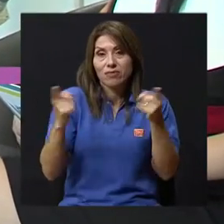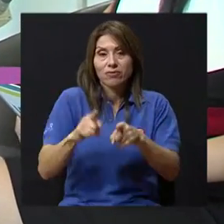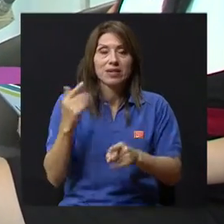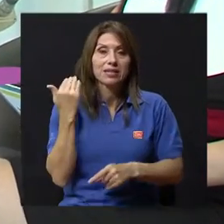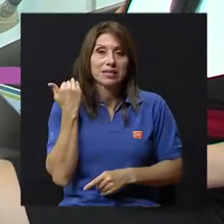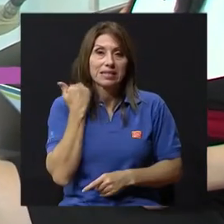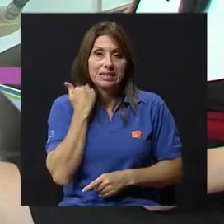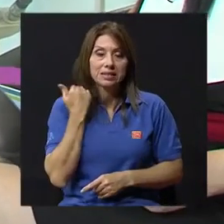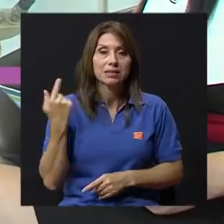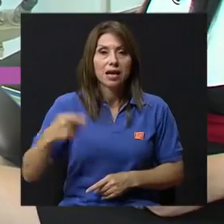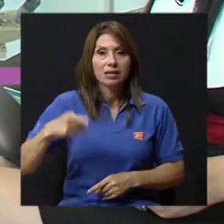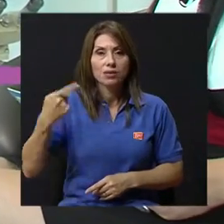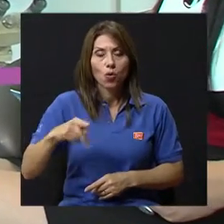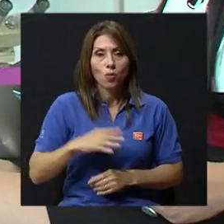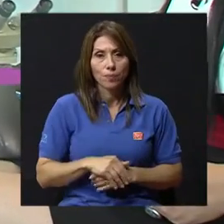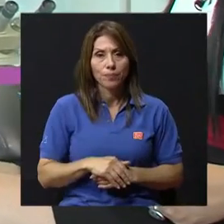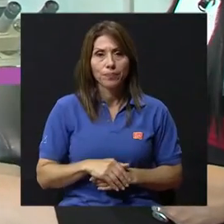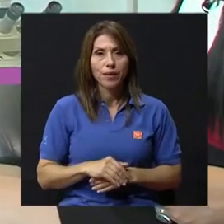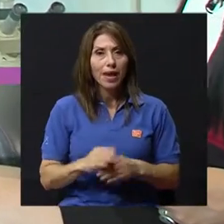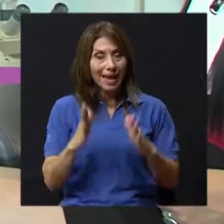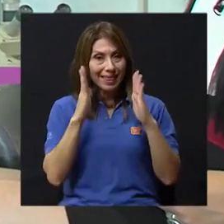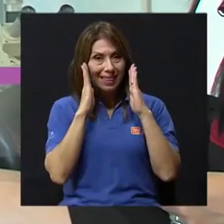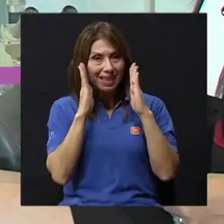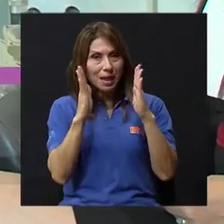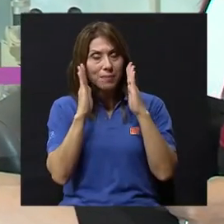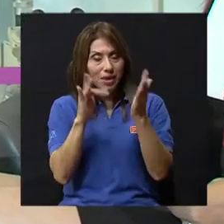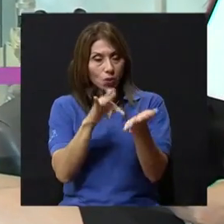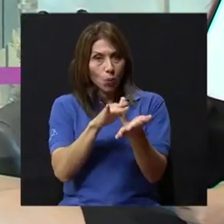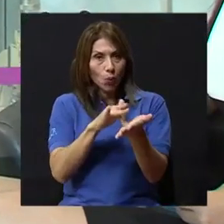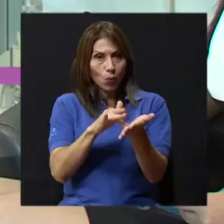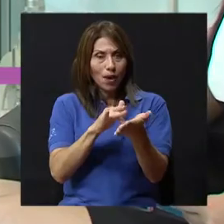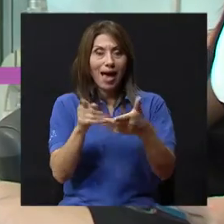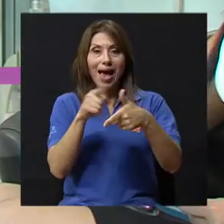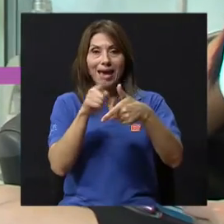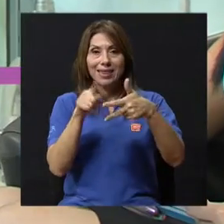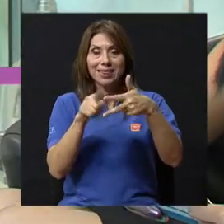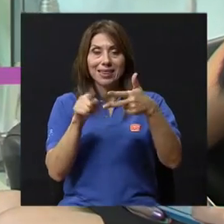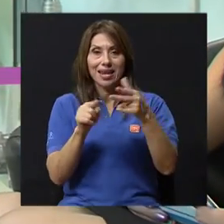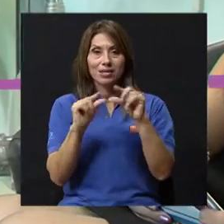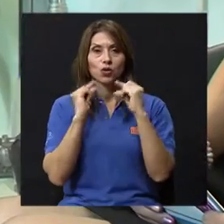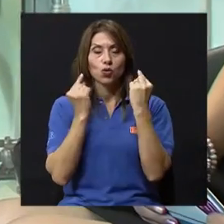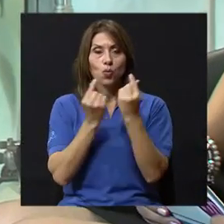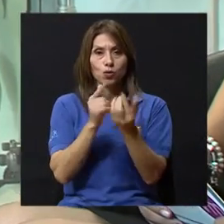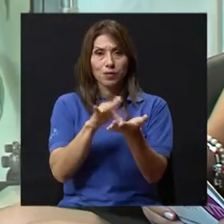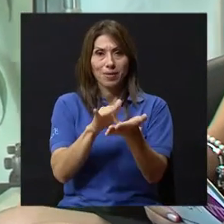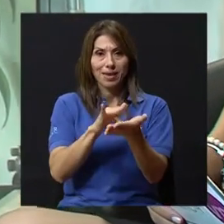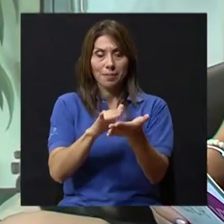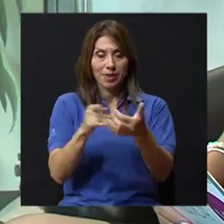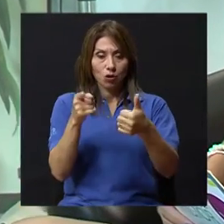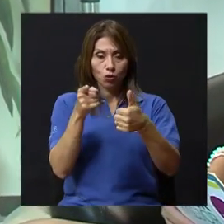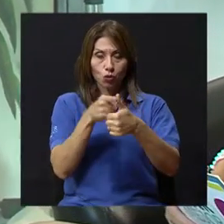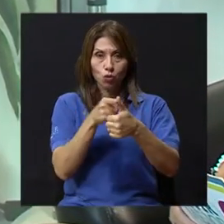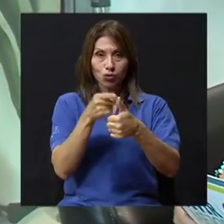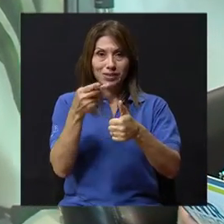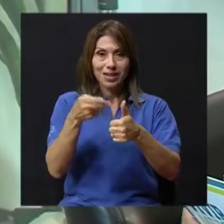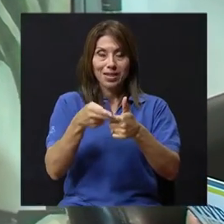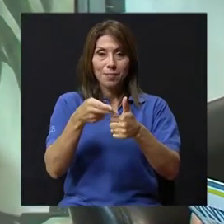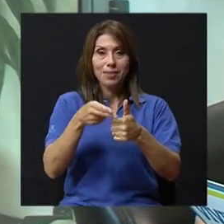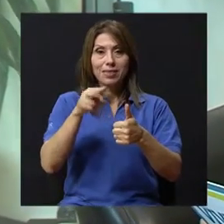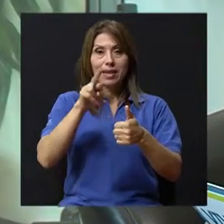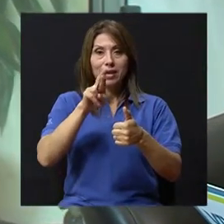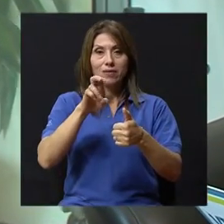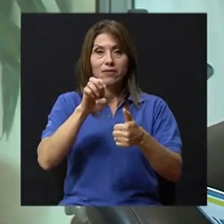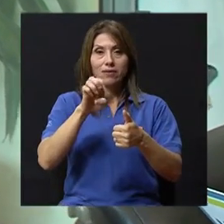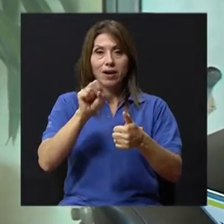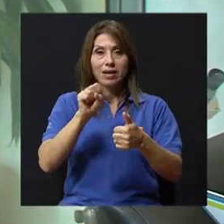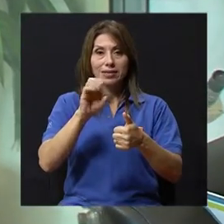Dentro del tratamiento farmacológico hay tres grupos de medicamentos básicamente. Los medicamentos de rescate, los